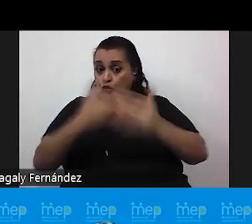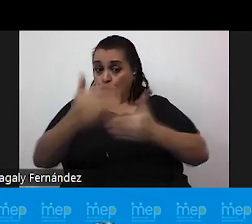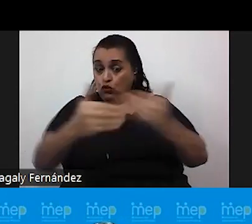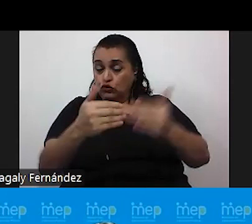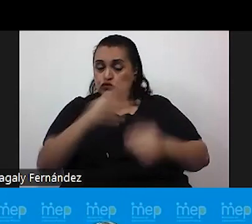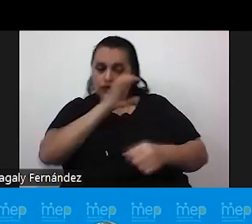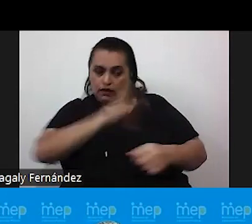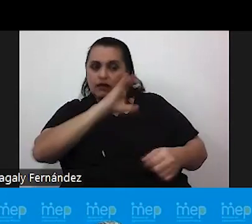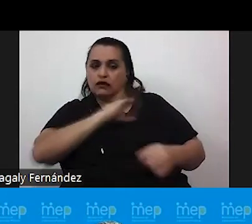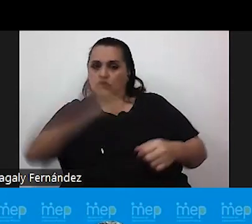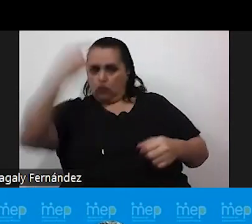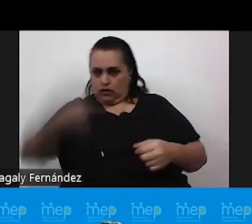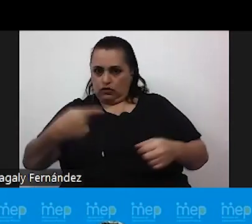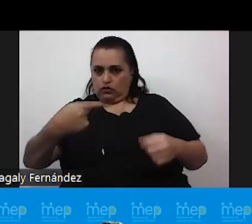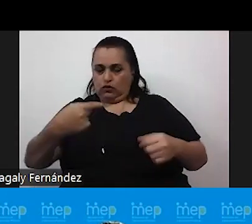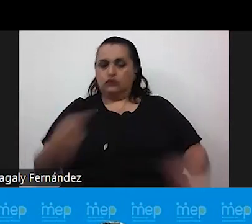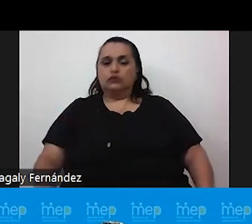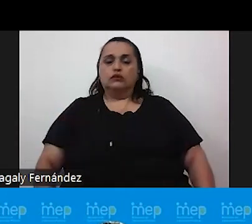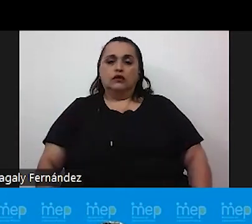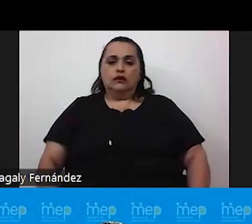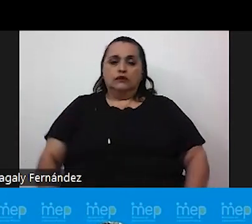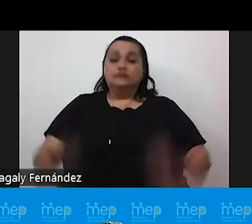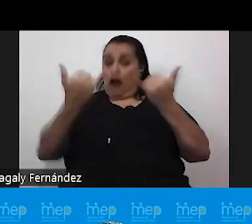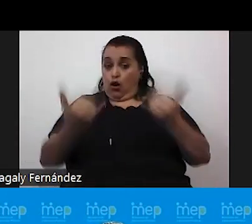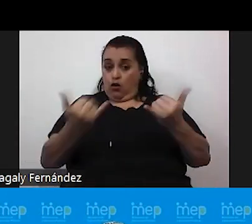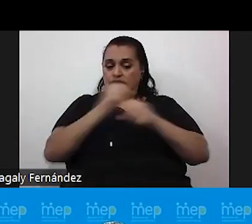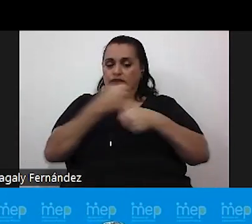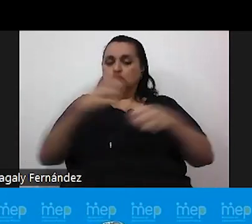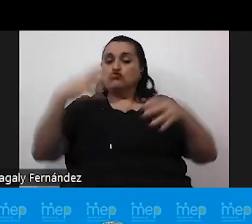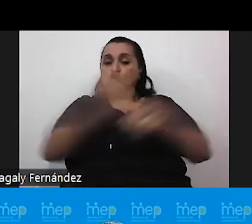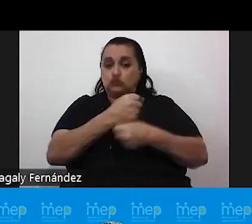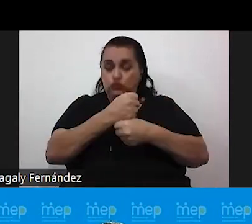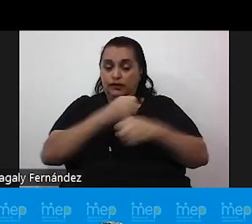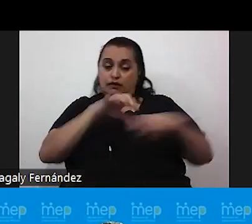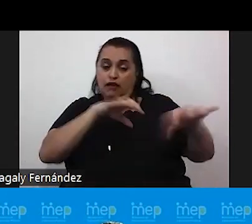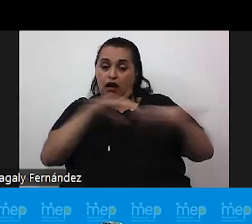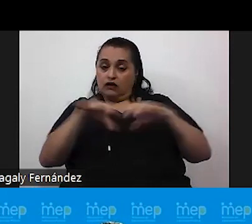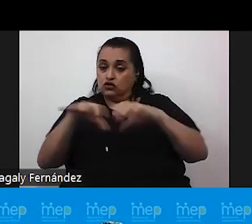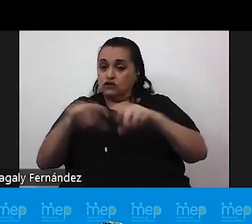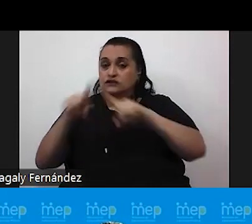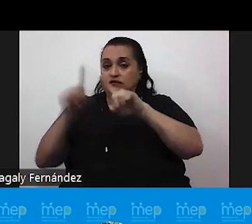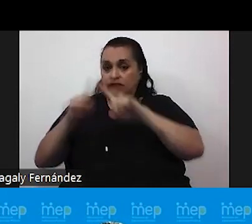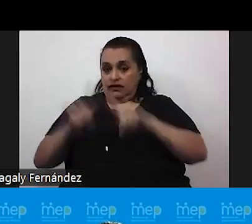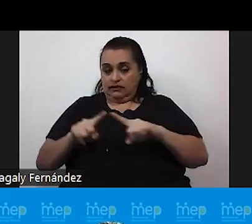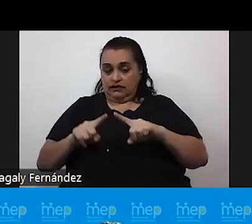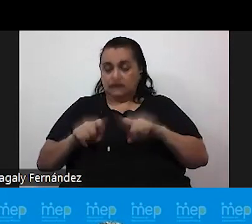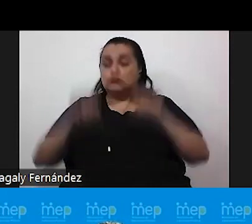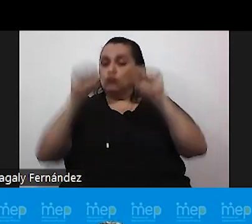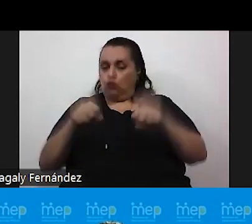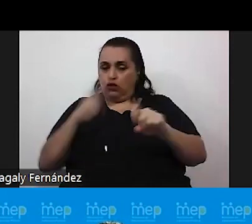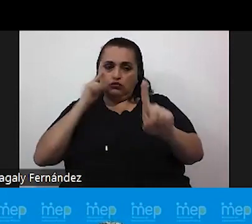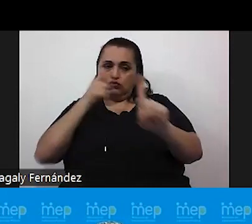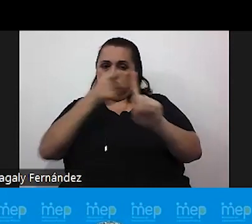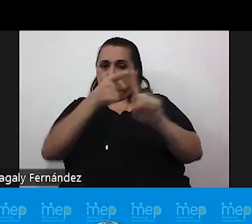obligatorio ahora vamos a hacer un breve resumen de algunas acciones que podemos hacer en torno a los derechos